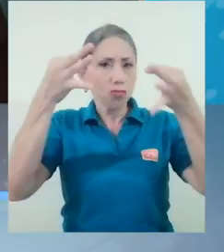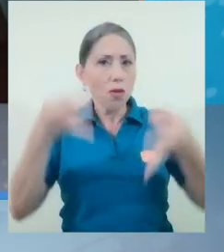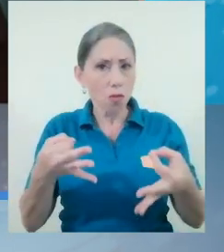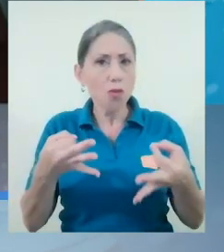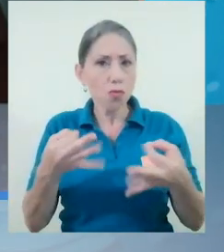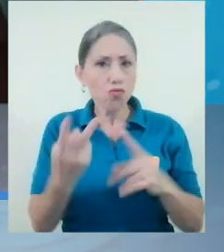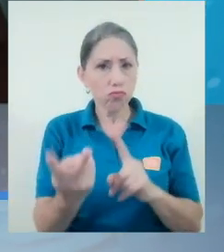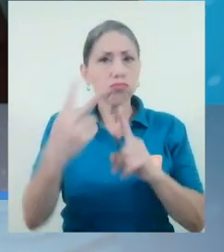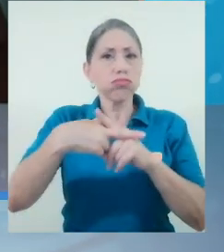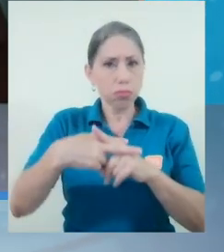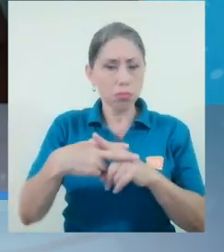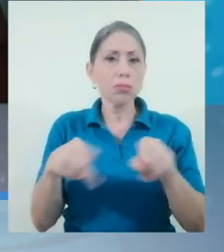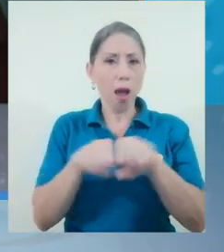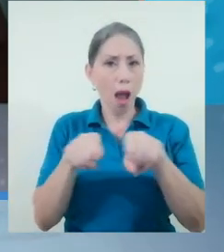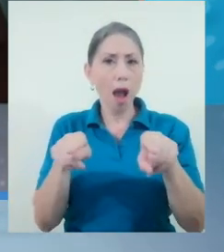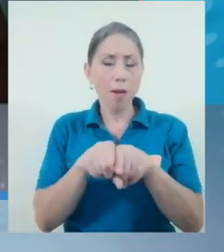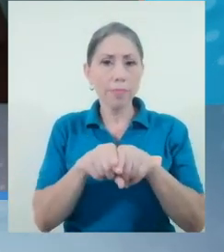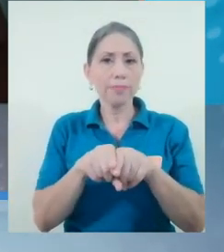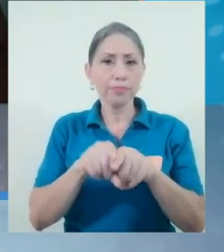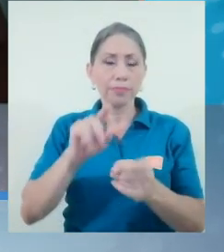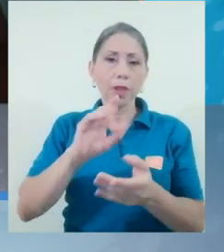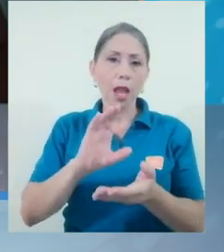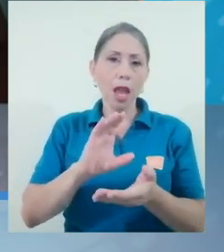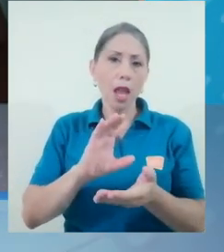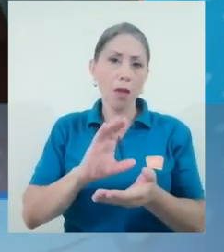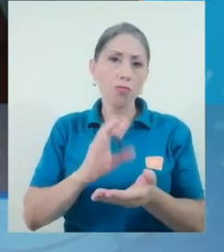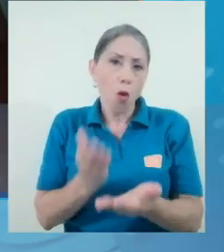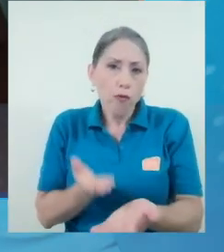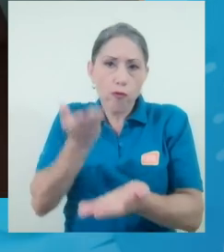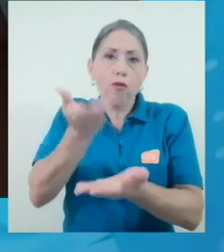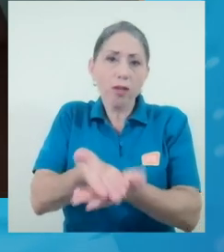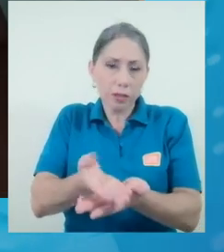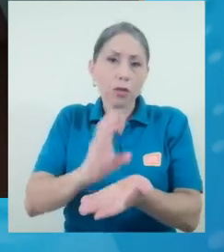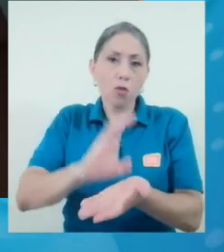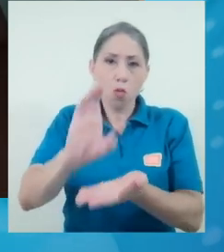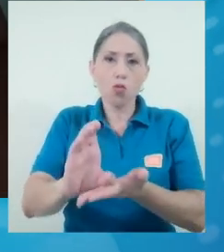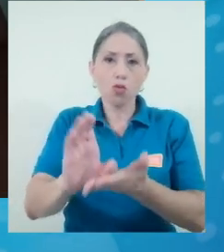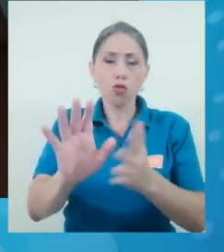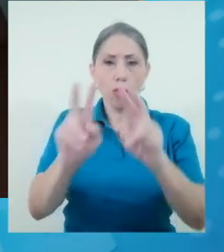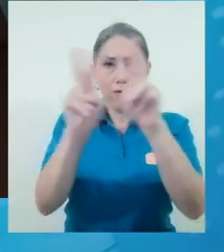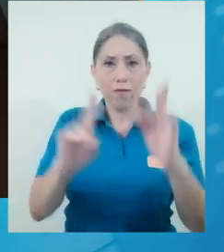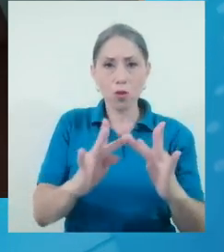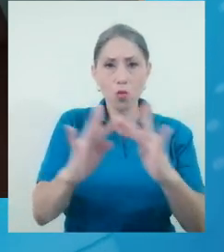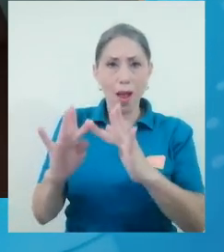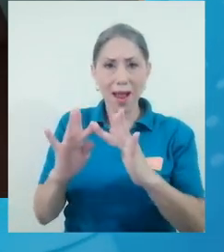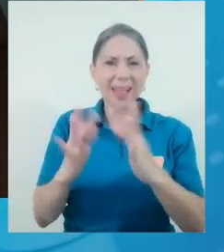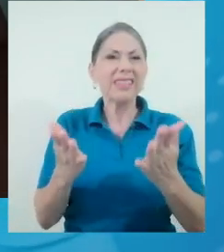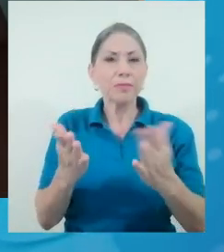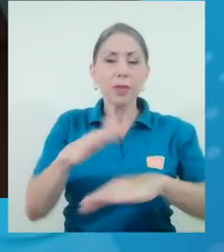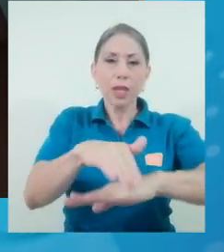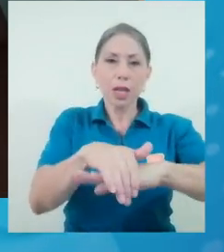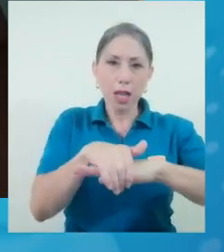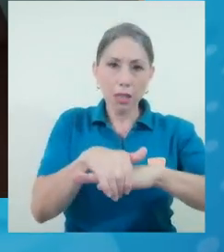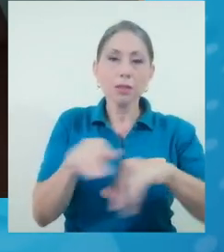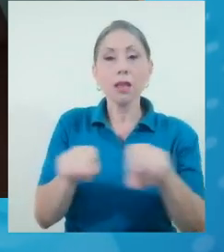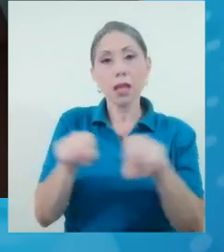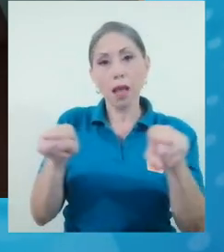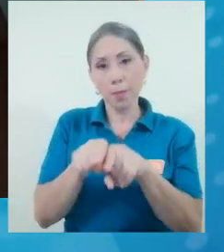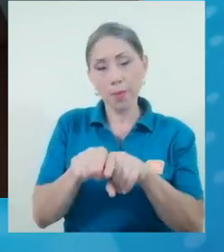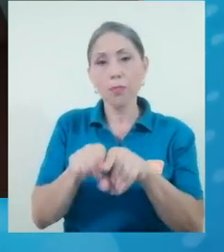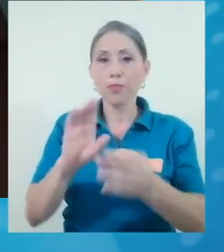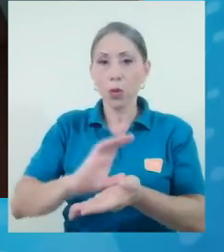decidió implementar también, ofrecer cursos virtuales a los cursos de inglés y